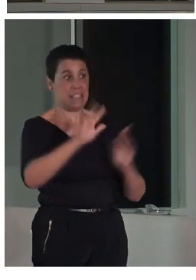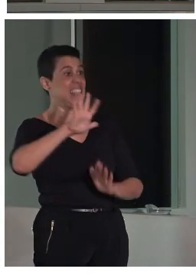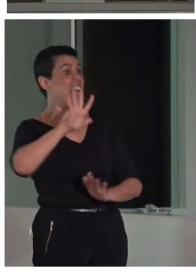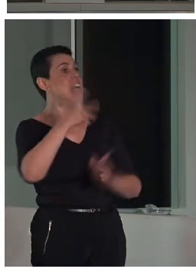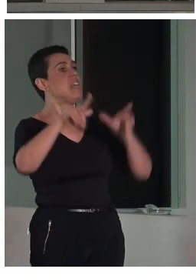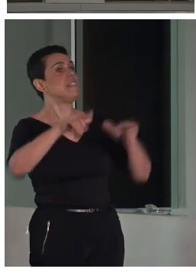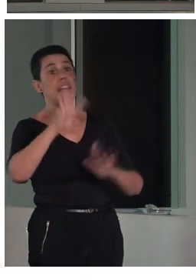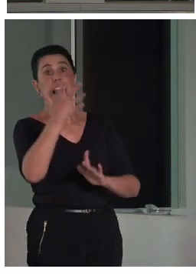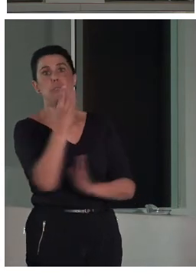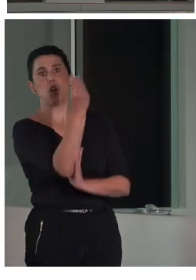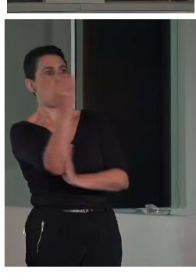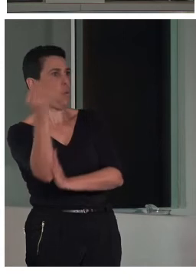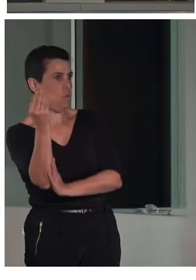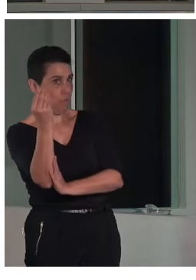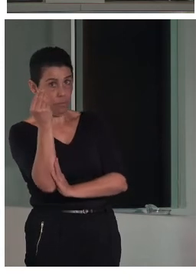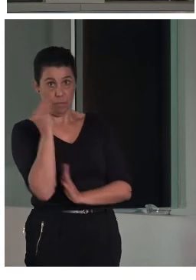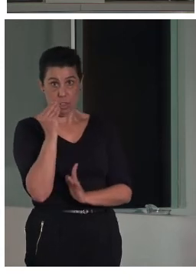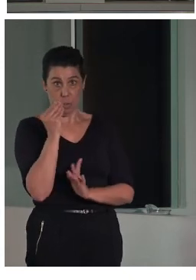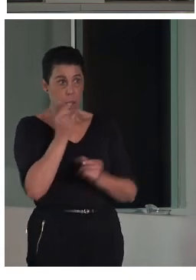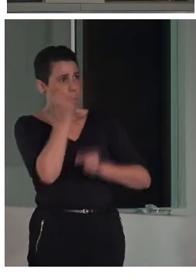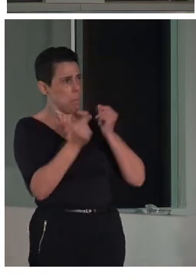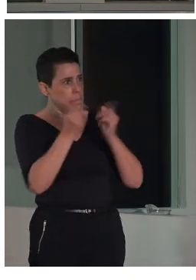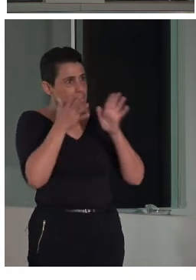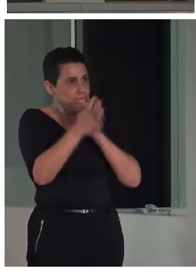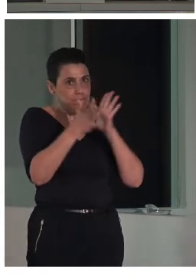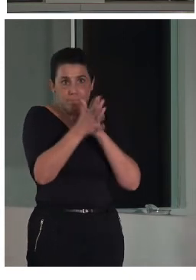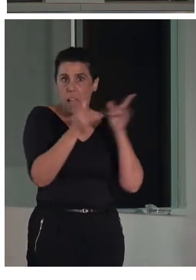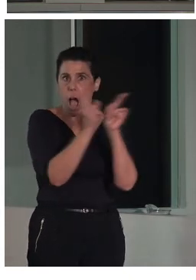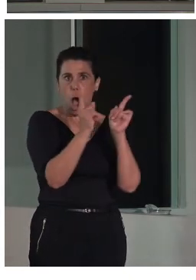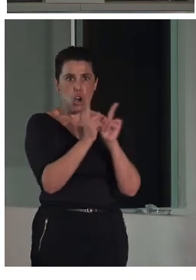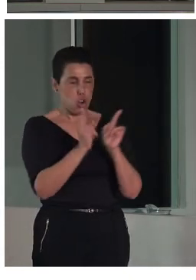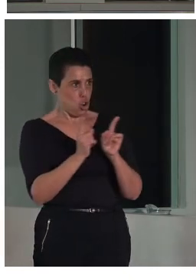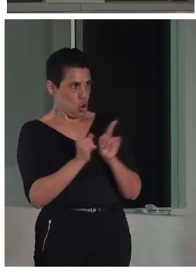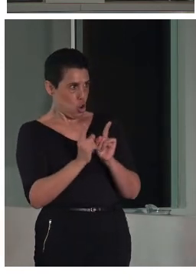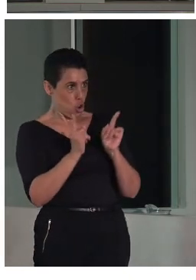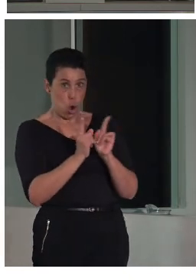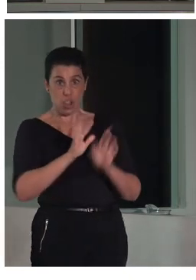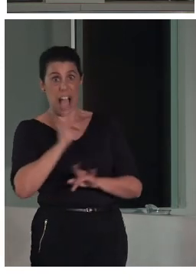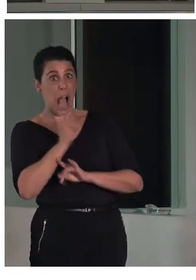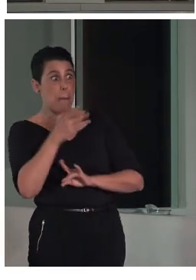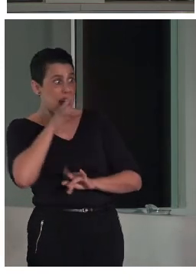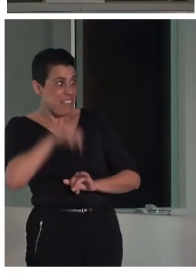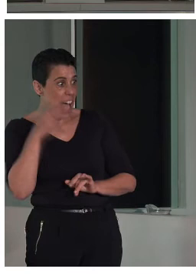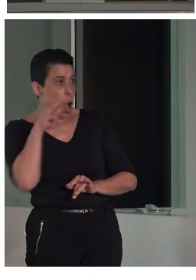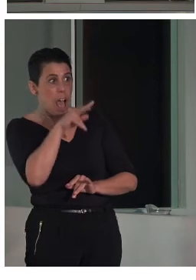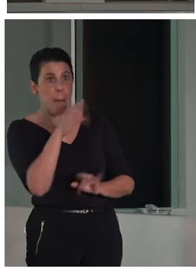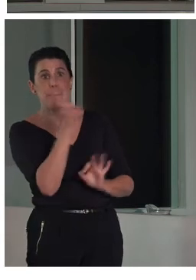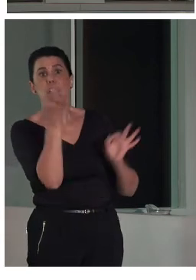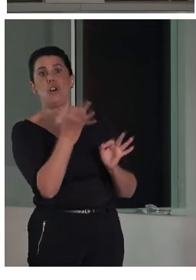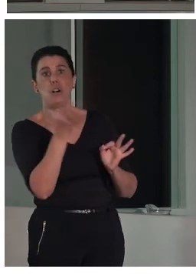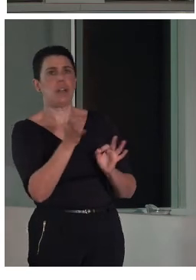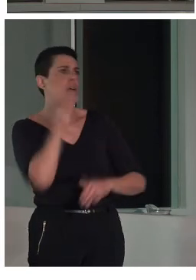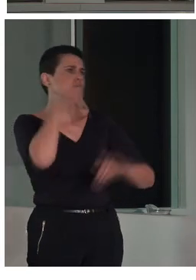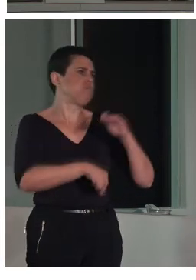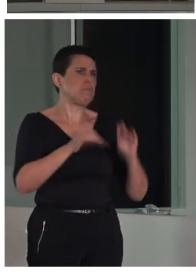están las figuras y se hacen pequeñas descripciones en torno a lo que se está viendo. No entramos en profundidades como,